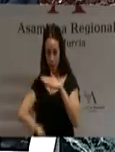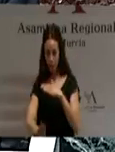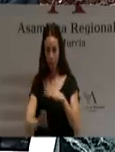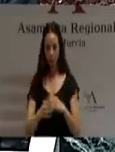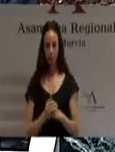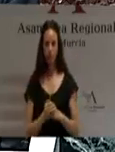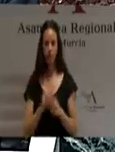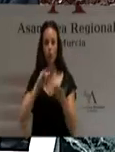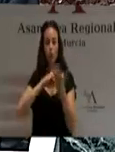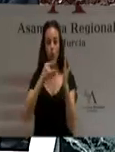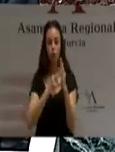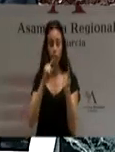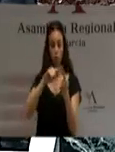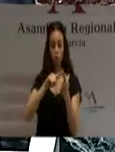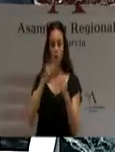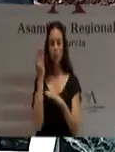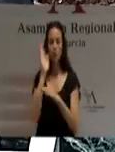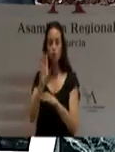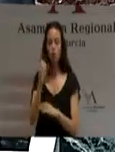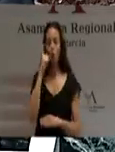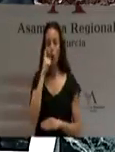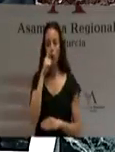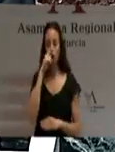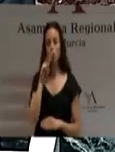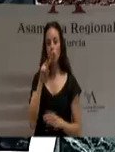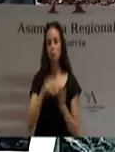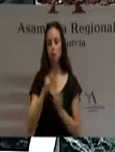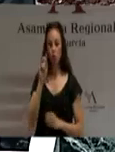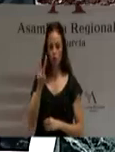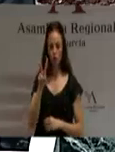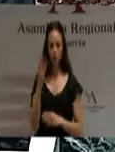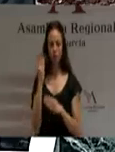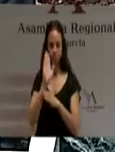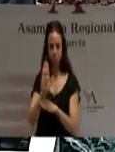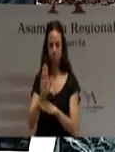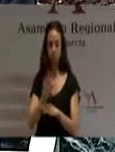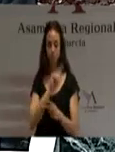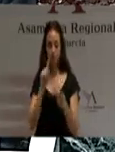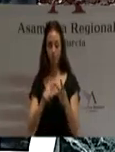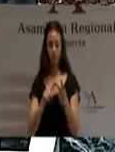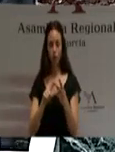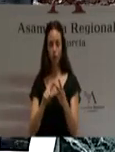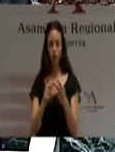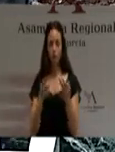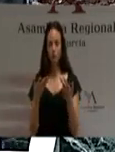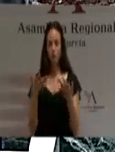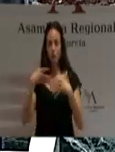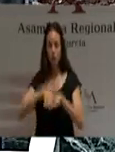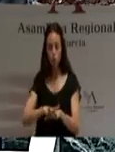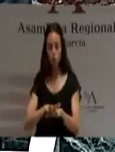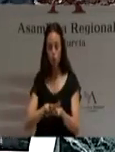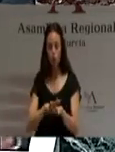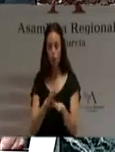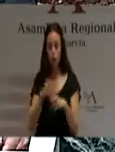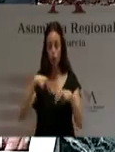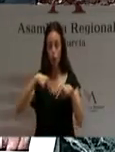El proyecto de esta fase se presentó en junio de 2012. En la segunda fase se incluye la integración urbana y la nueva